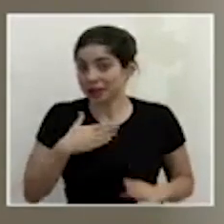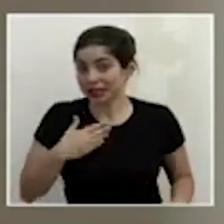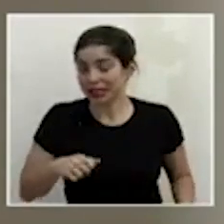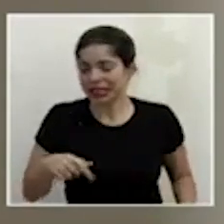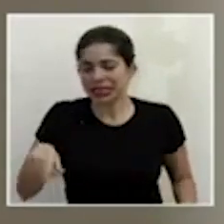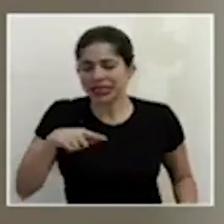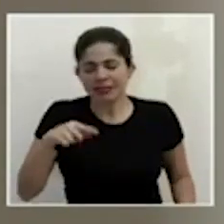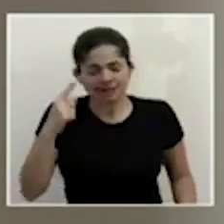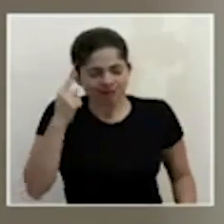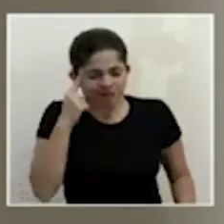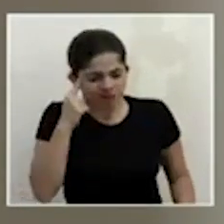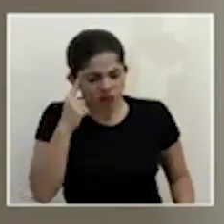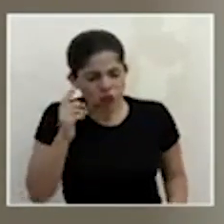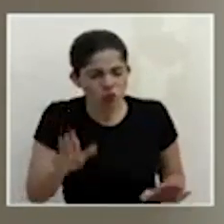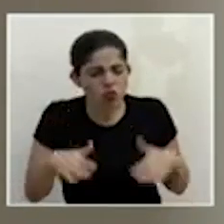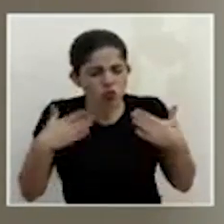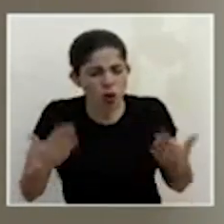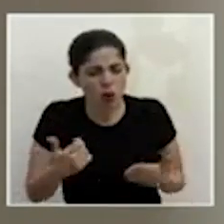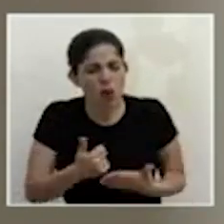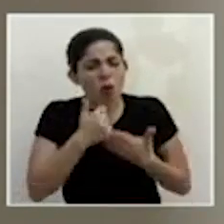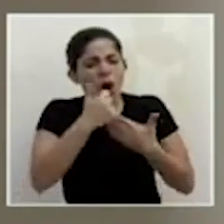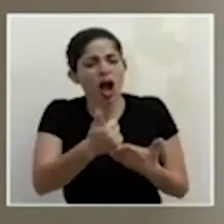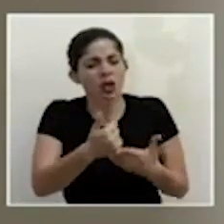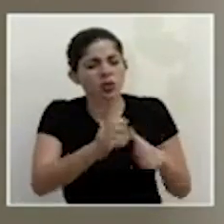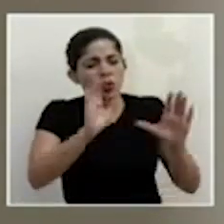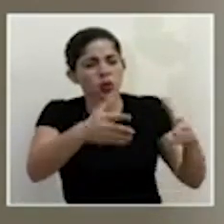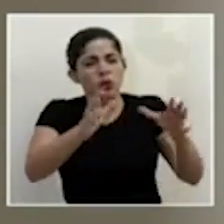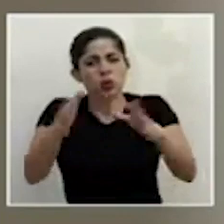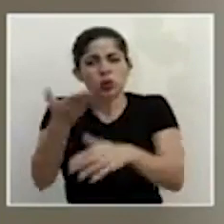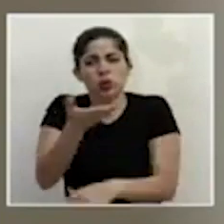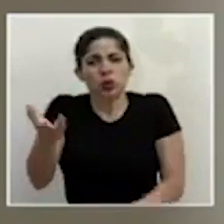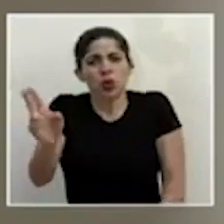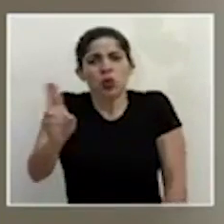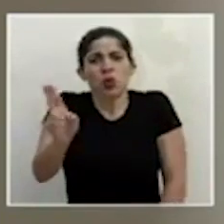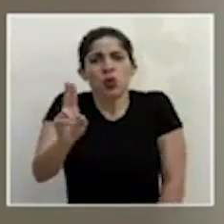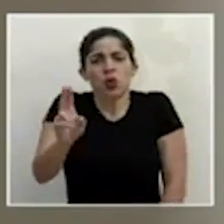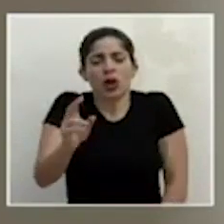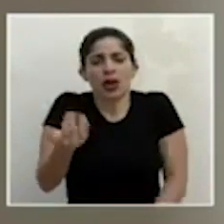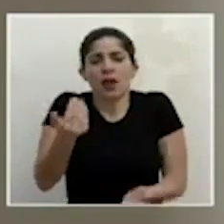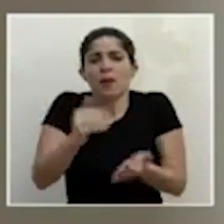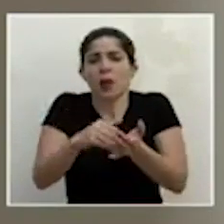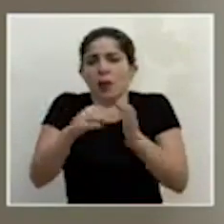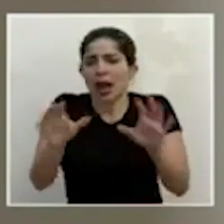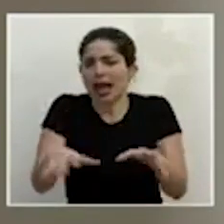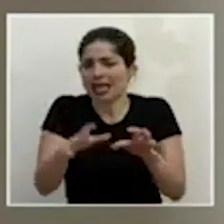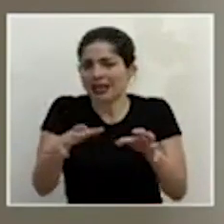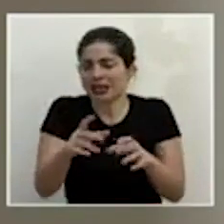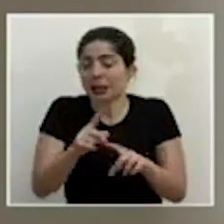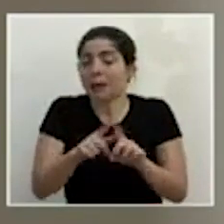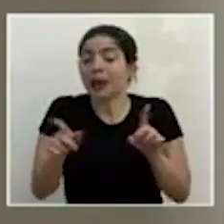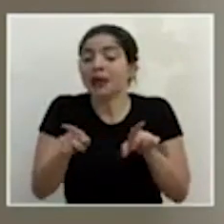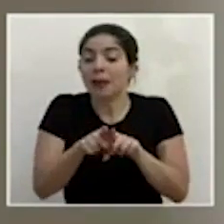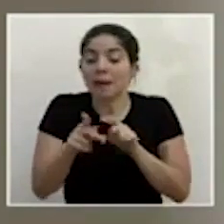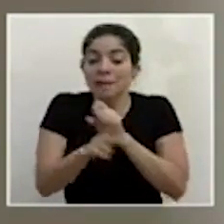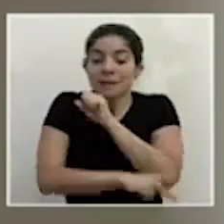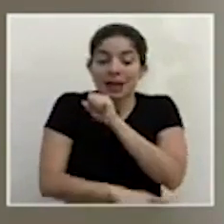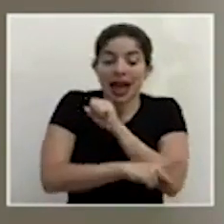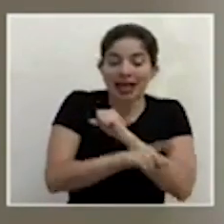presidencia era cómo ayudamos cómo ayudamos a todos los sectores que realmente están urgidos urgidos de una reactivación pero más urgido está el